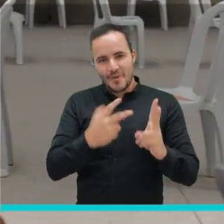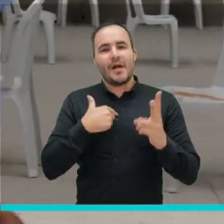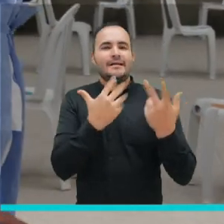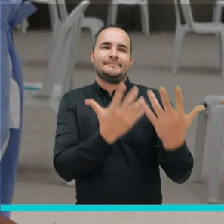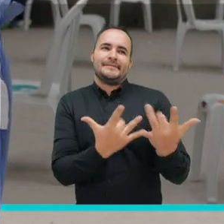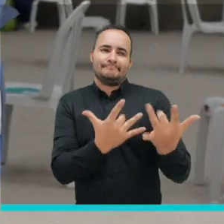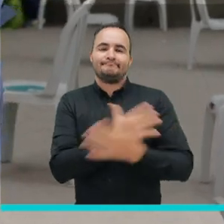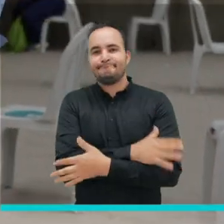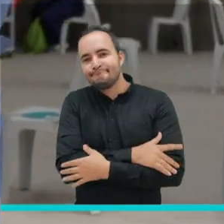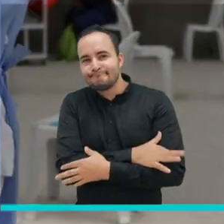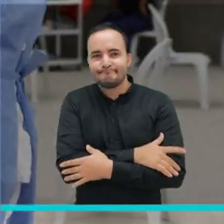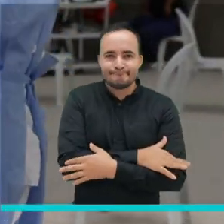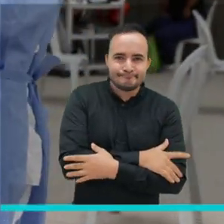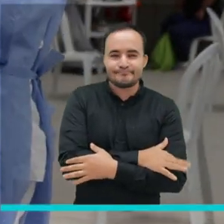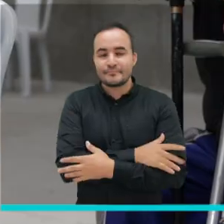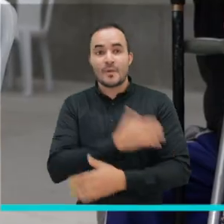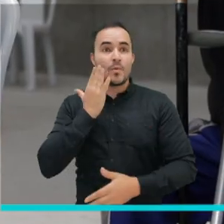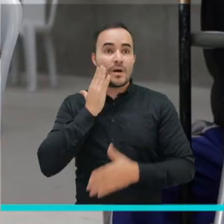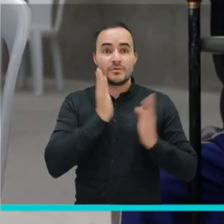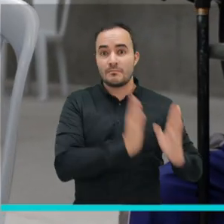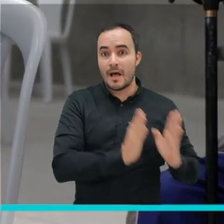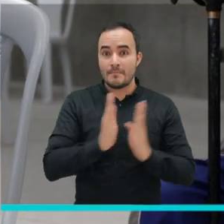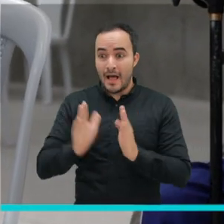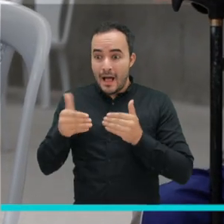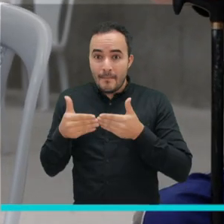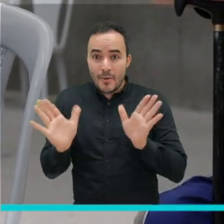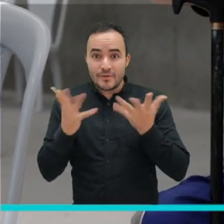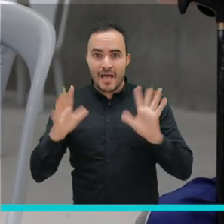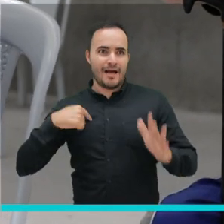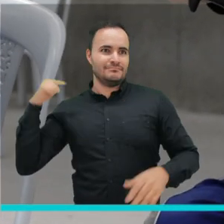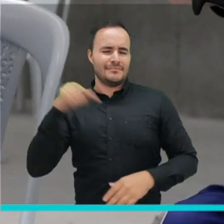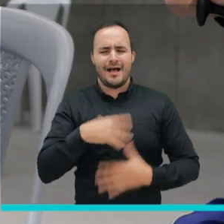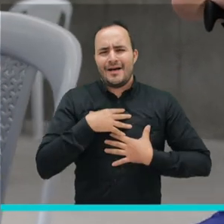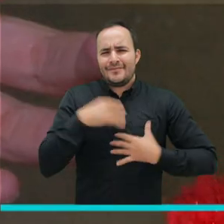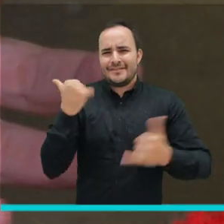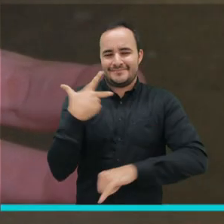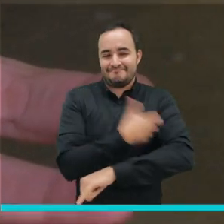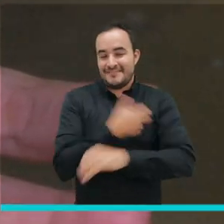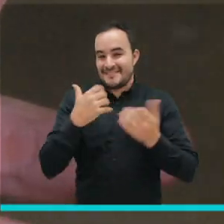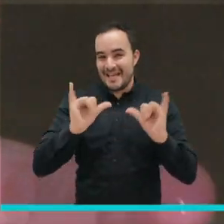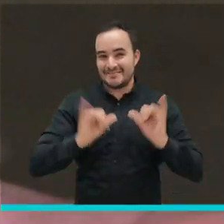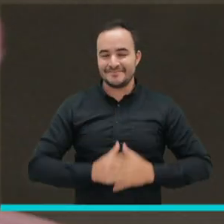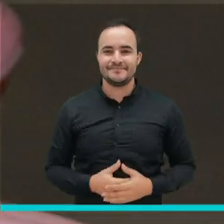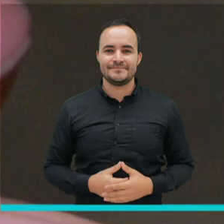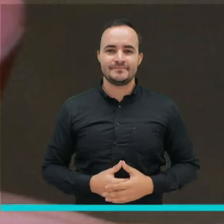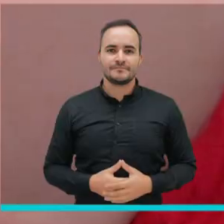la etapa que me tocaba y muy feliz, hoy me la coloqué.